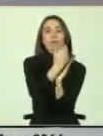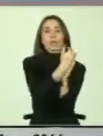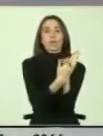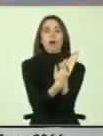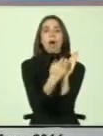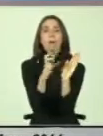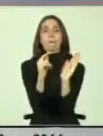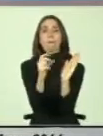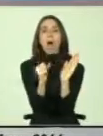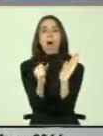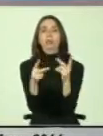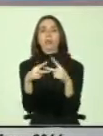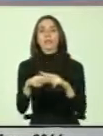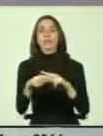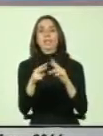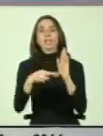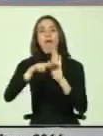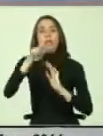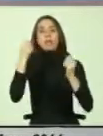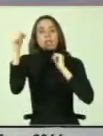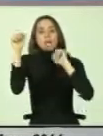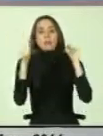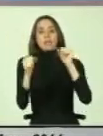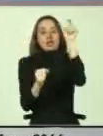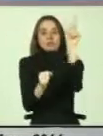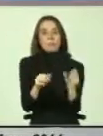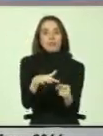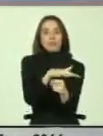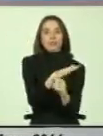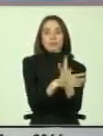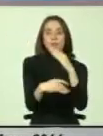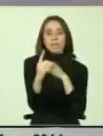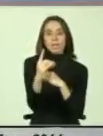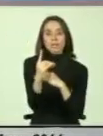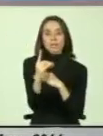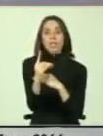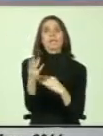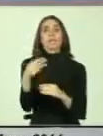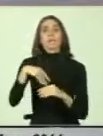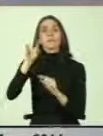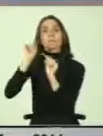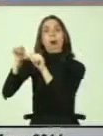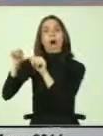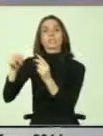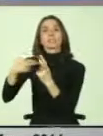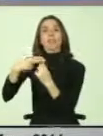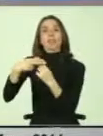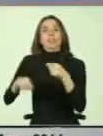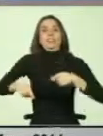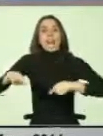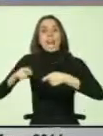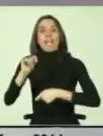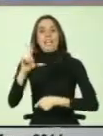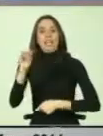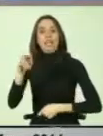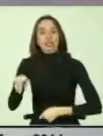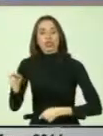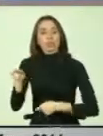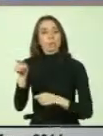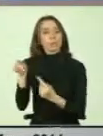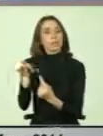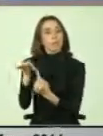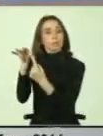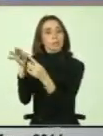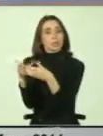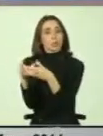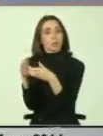de rehabilitación en personas en situación de discapacidad. La cobertura la hemos centrado en Teletón muchas veces, sin embargo, no se concentra ahí el principal